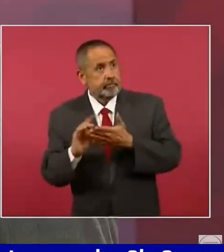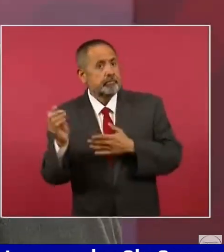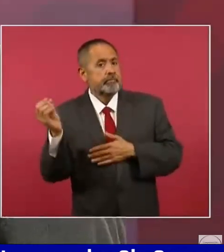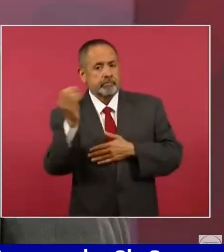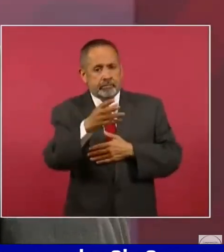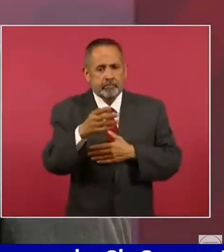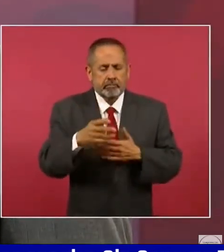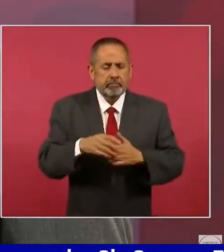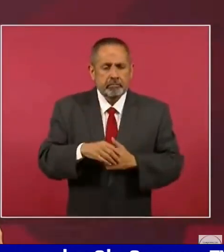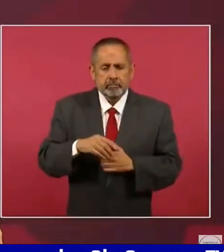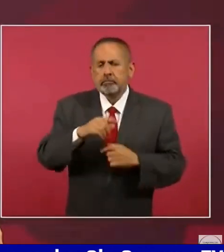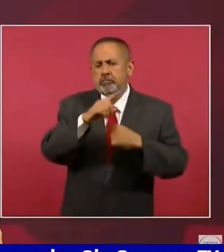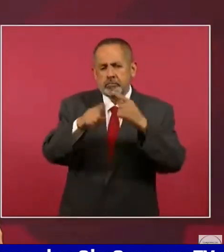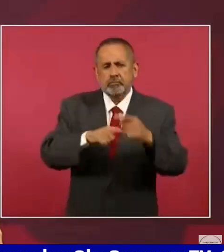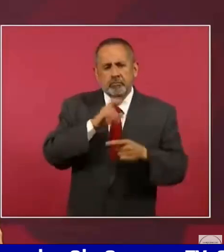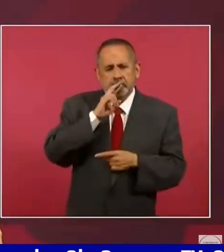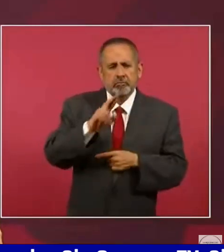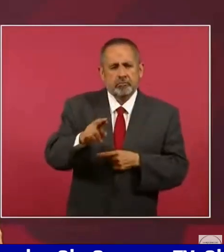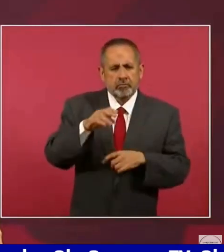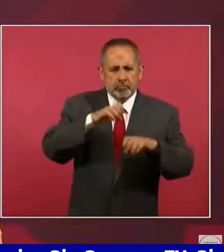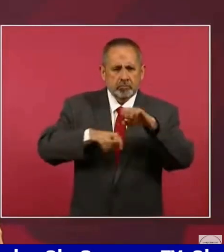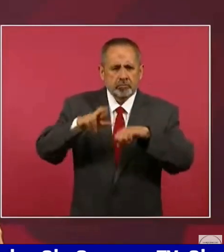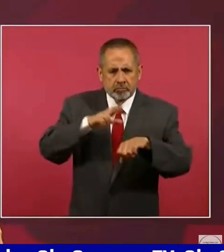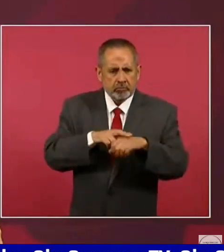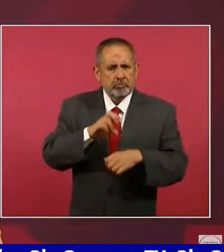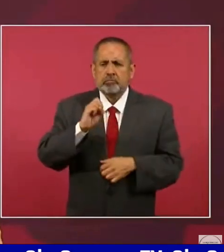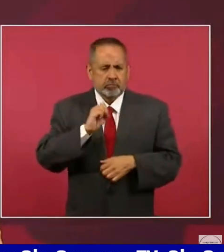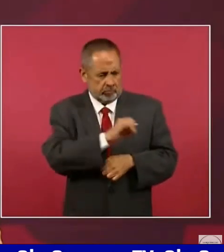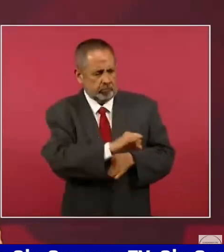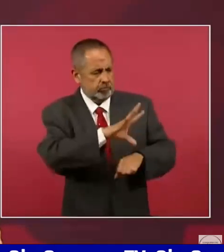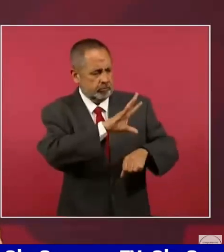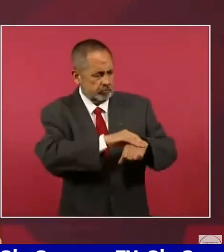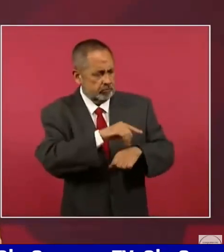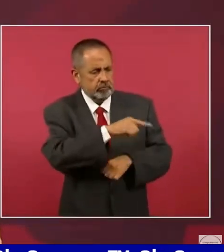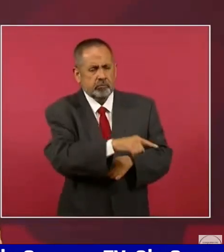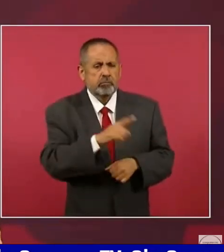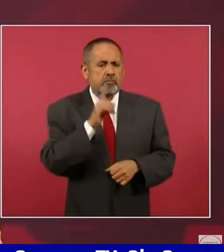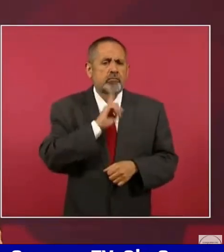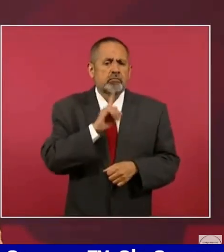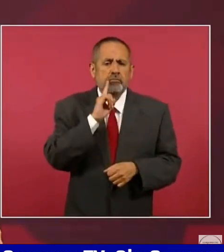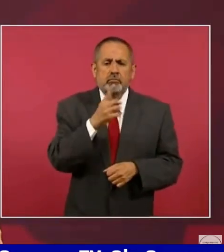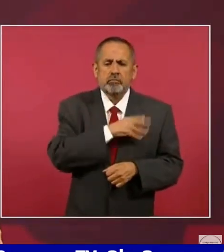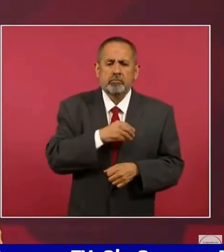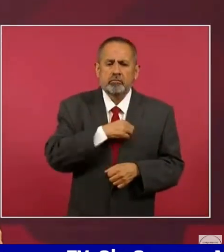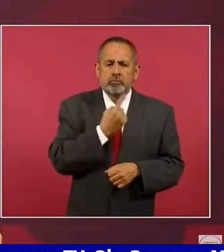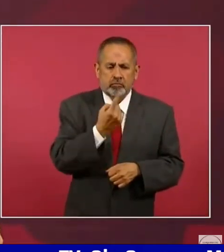Y luego contestaron de la embajada que sí le iban a dar la oportunidad a una de las